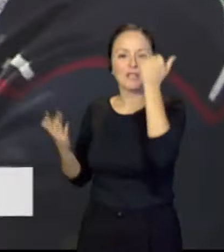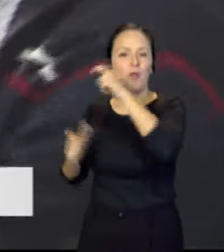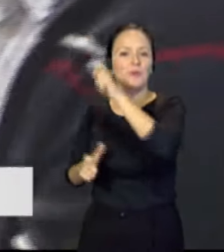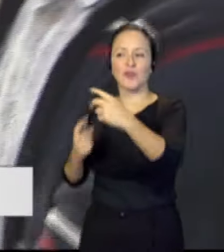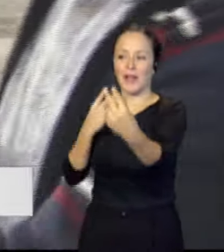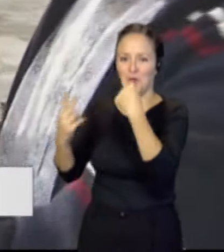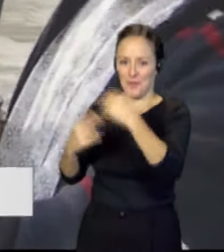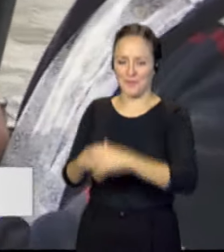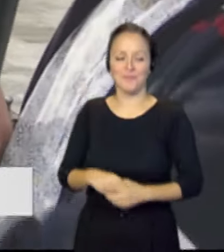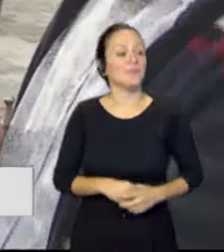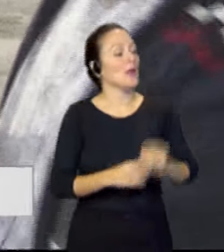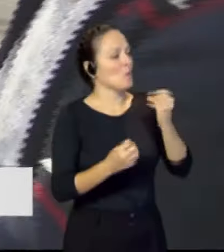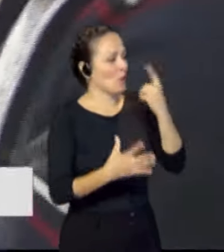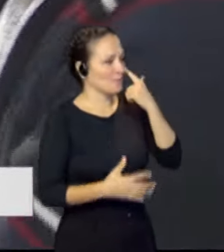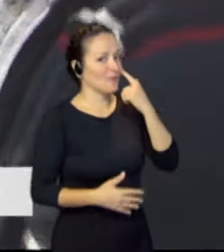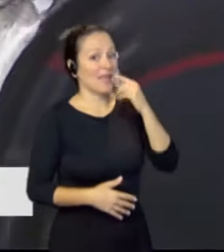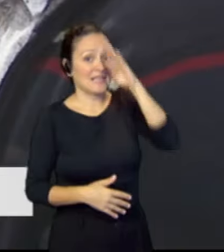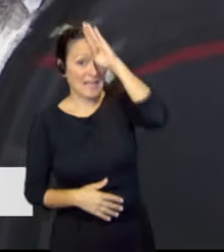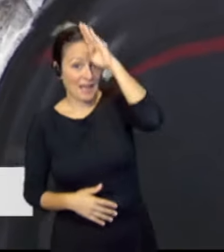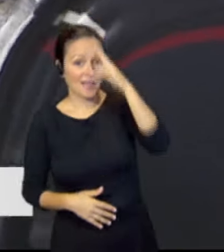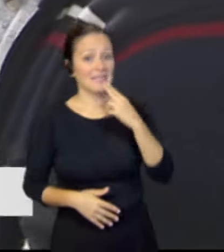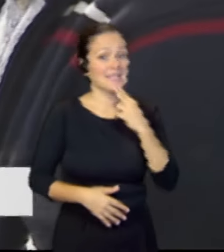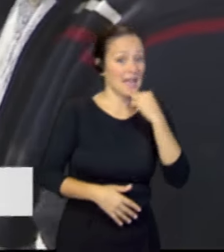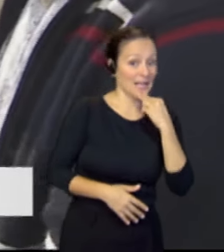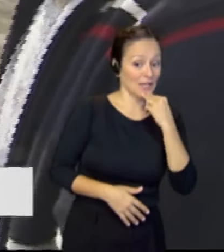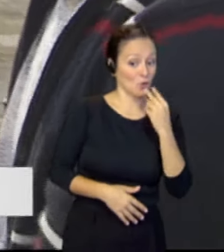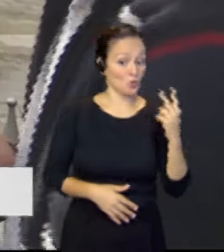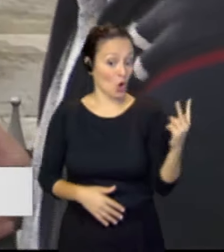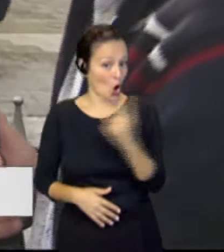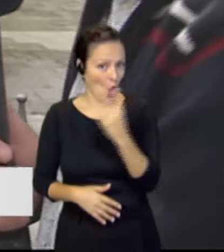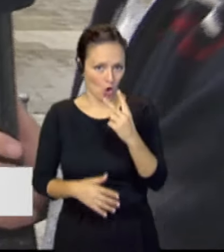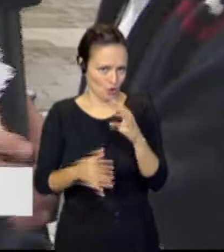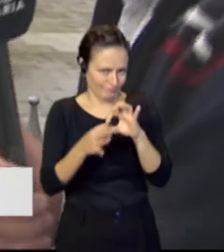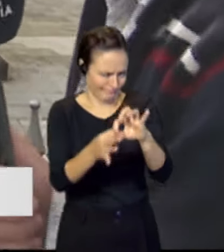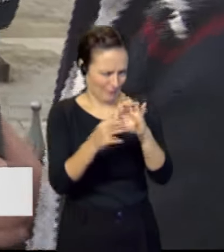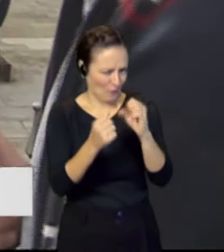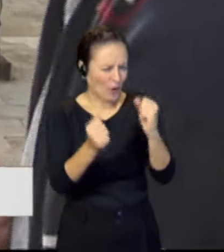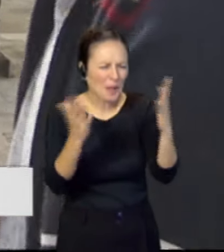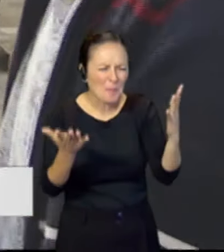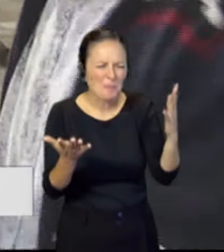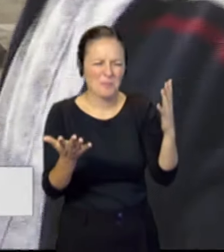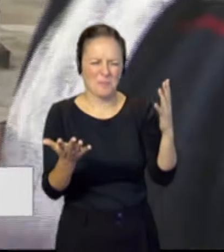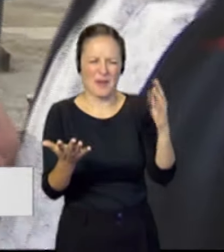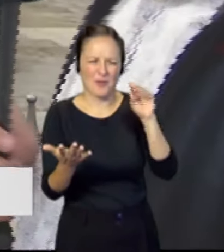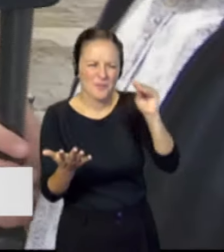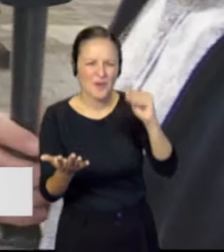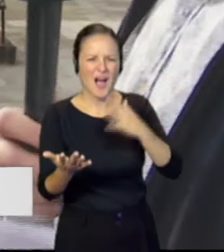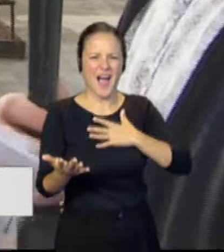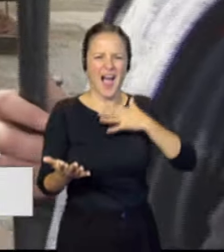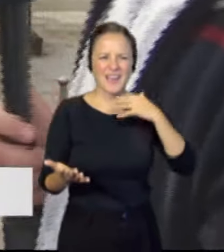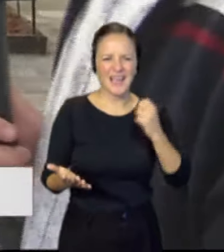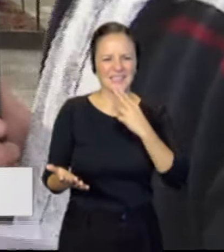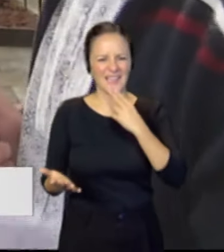Bueno, vamos a ver, sabemos que Galdar y Calatayug están hermanados, pero en concreto, ¿por qué se decide que el alcalde de